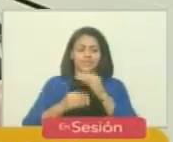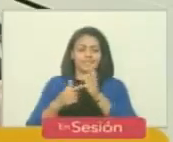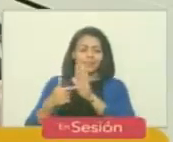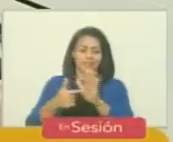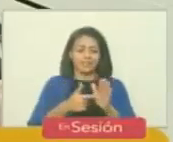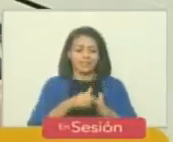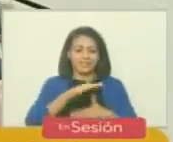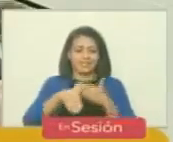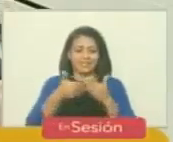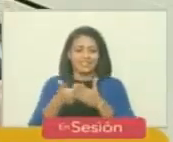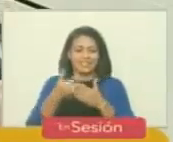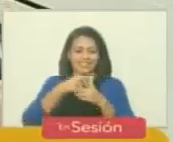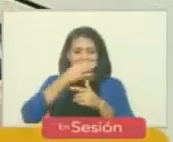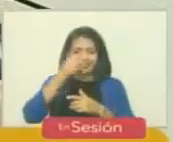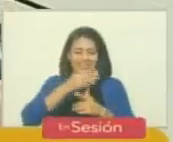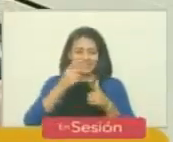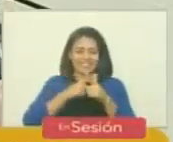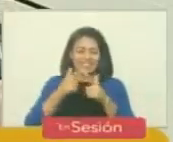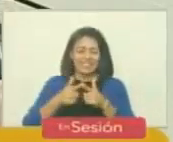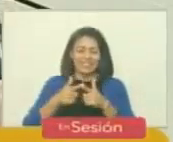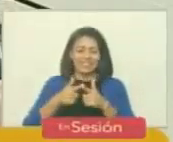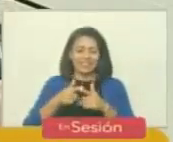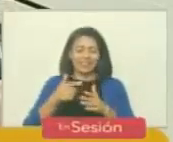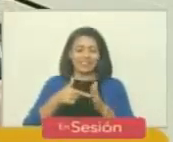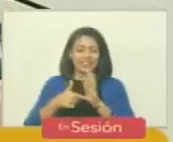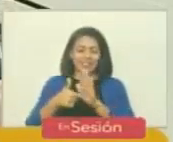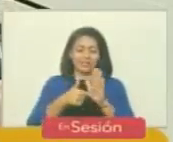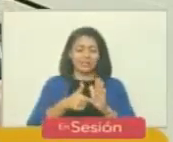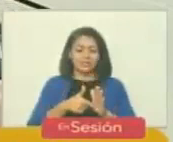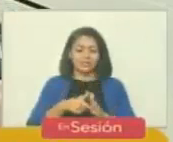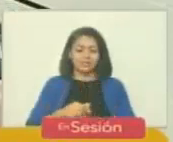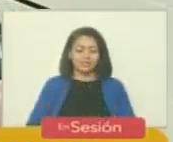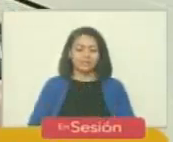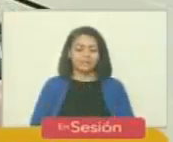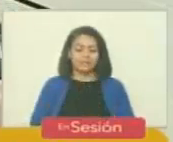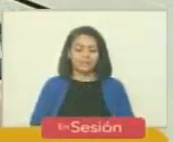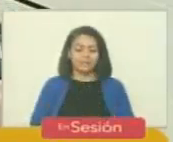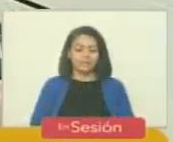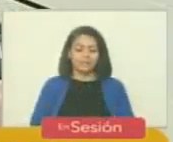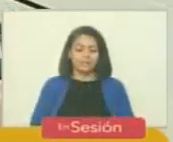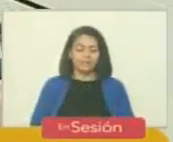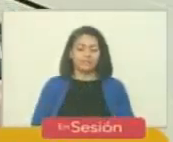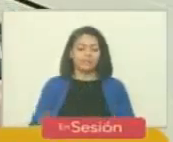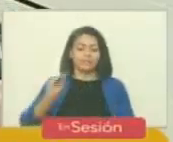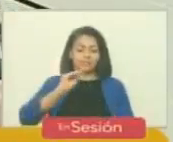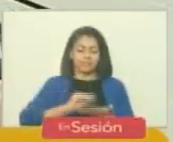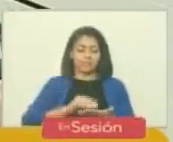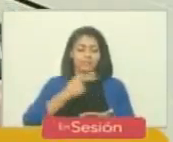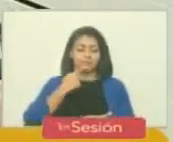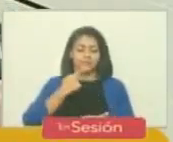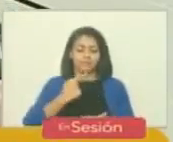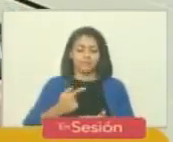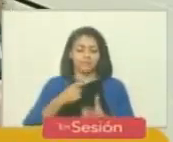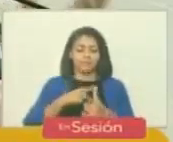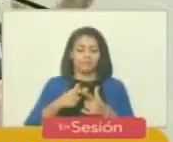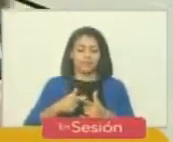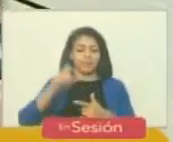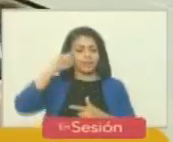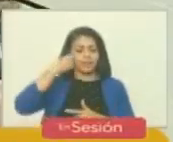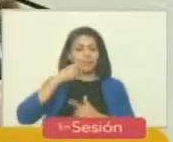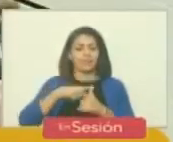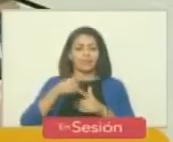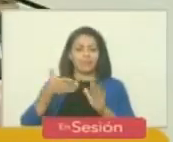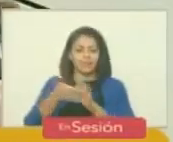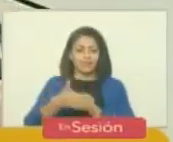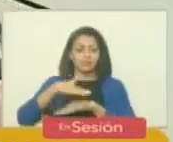y afirmar la CELAC ese es nuestro destino insisto la mejor recordación el